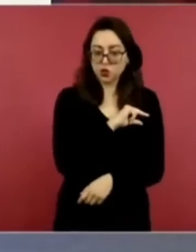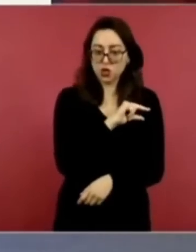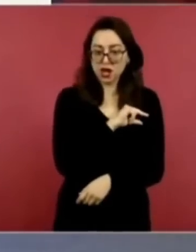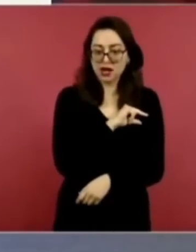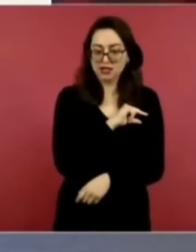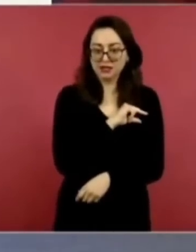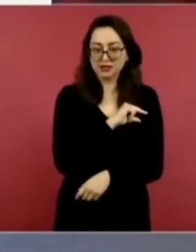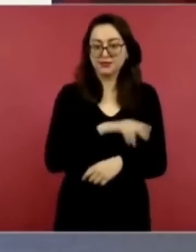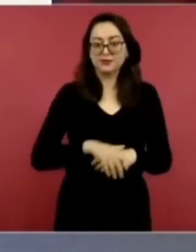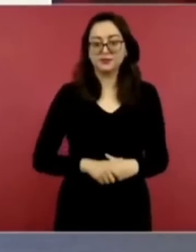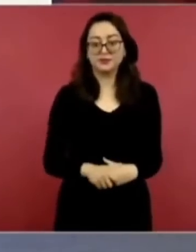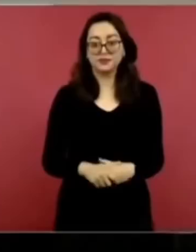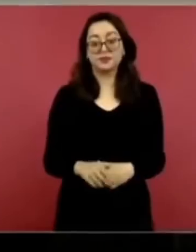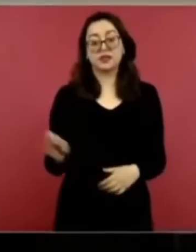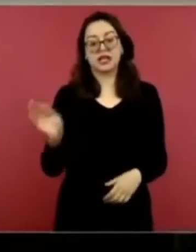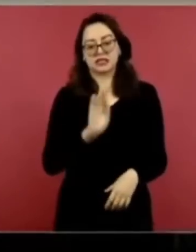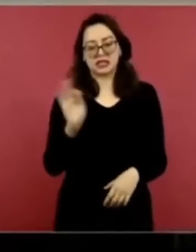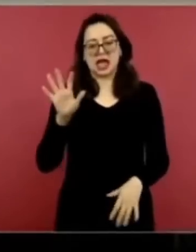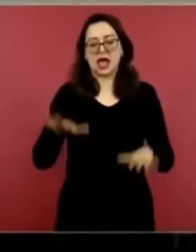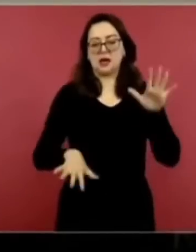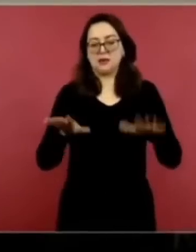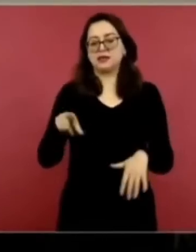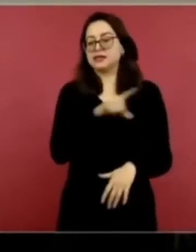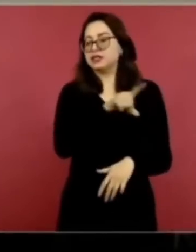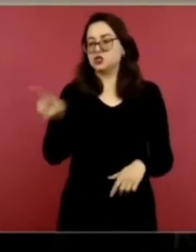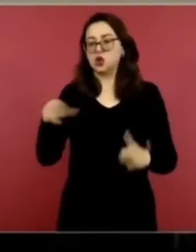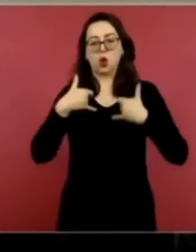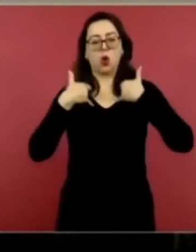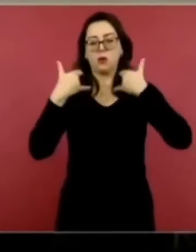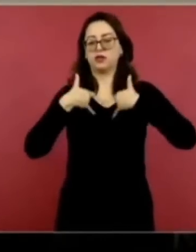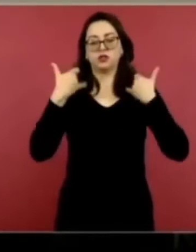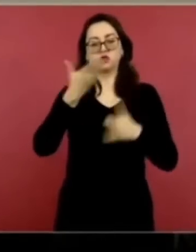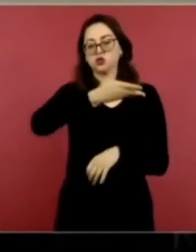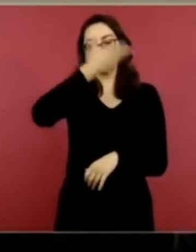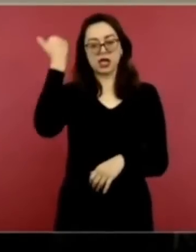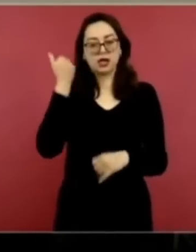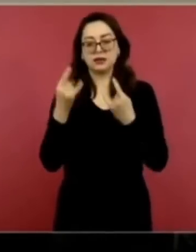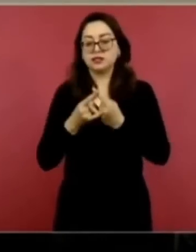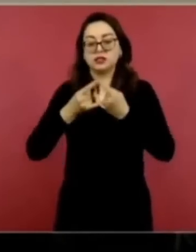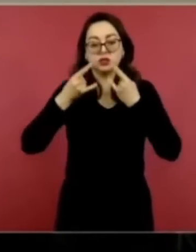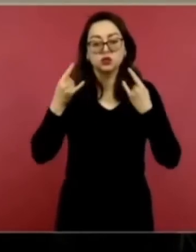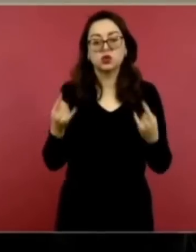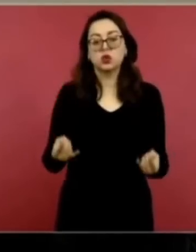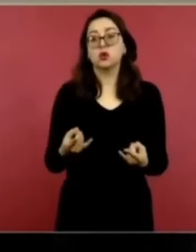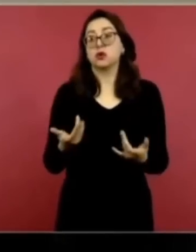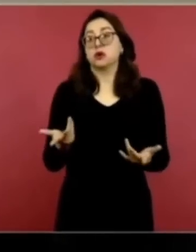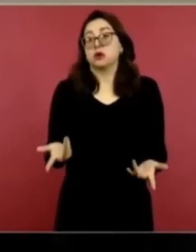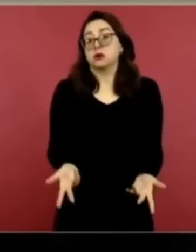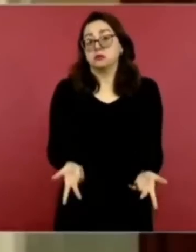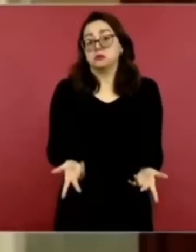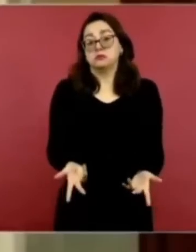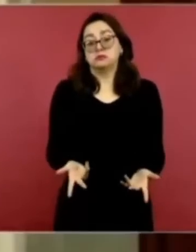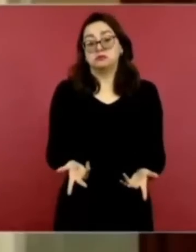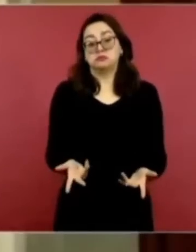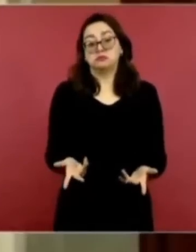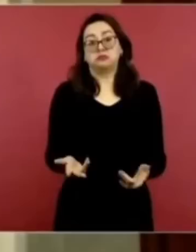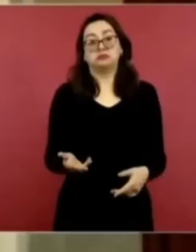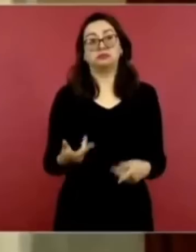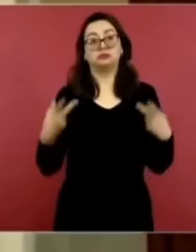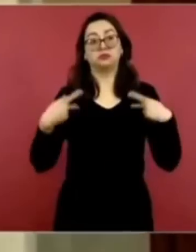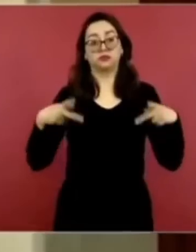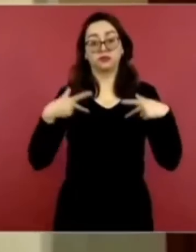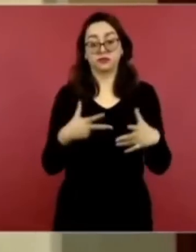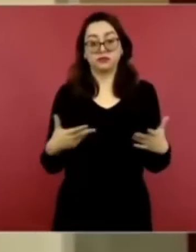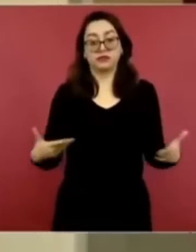Esto para los jóvenes, porque el que nació en el 90, tiene ahora,